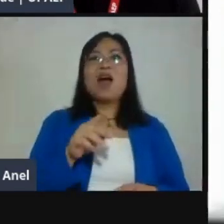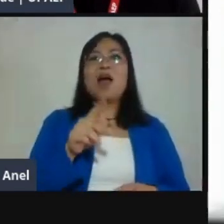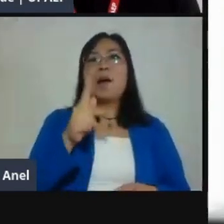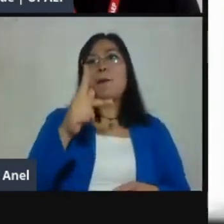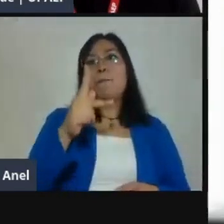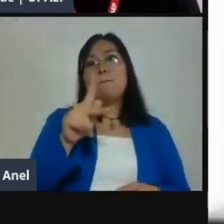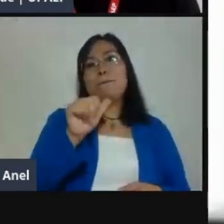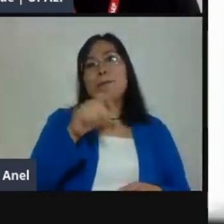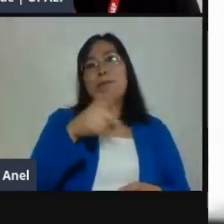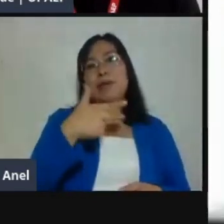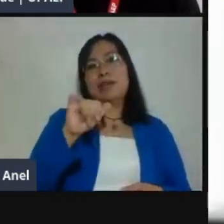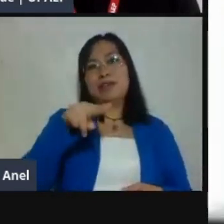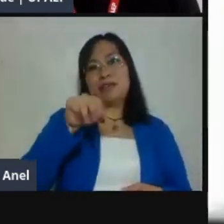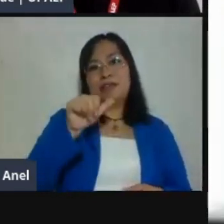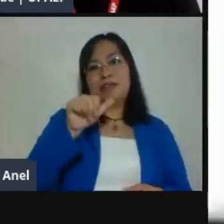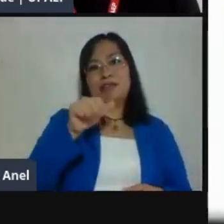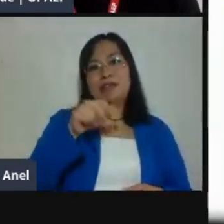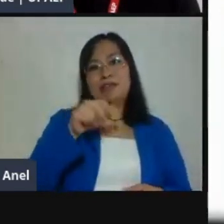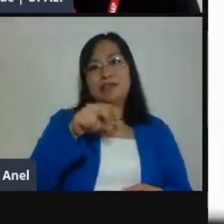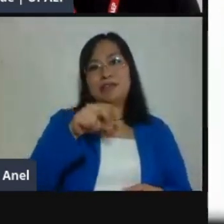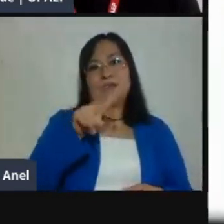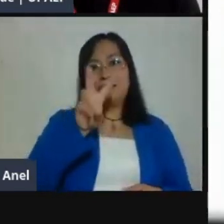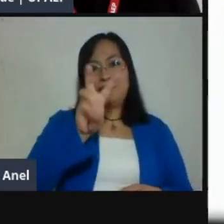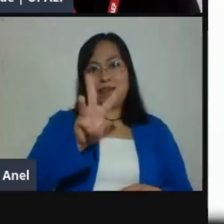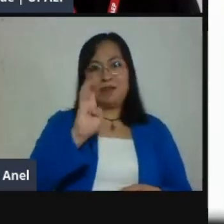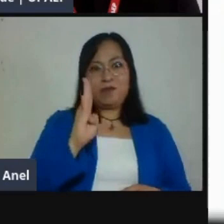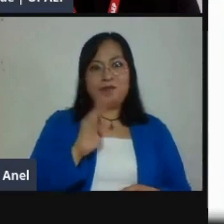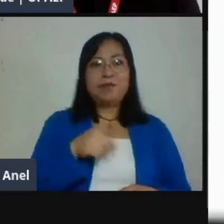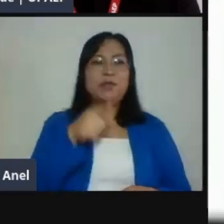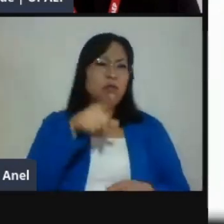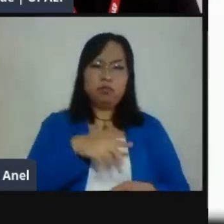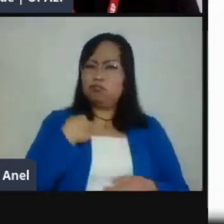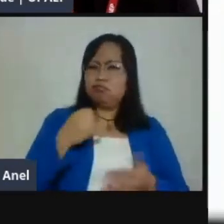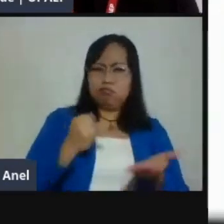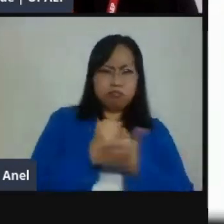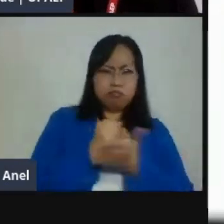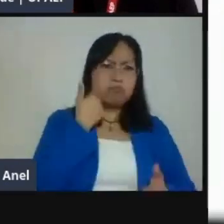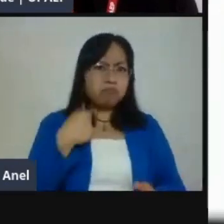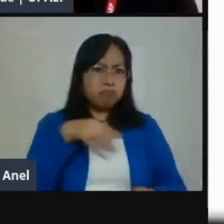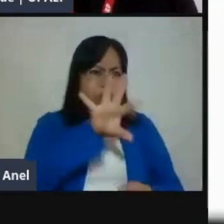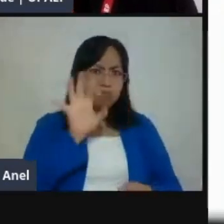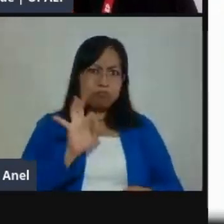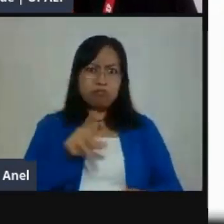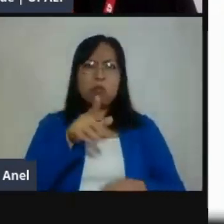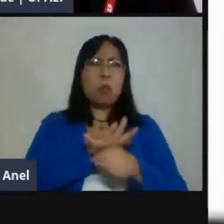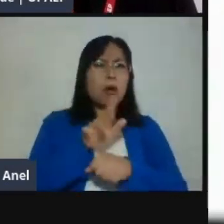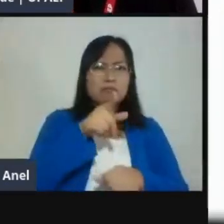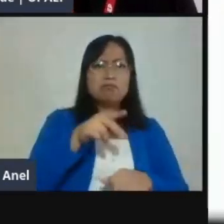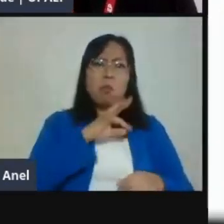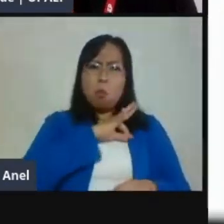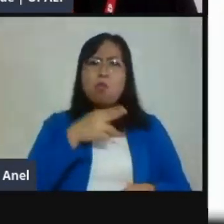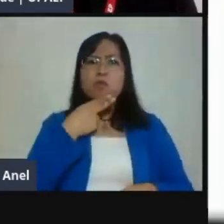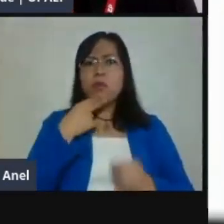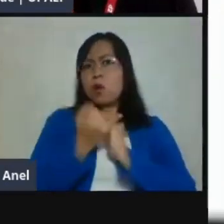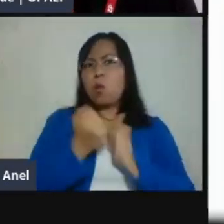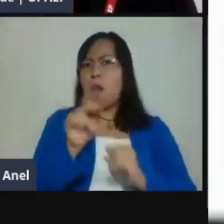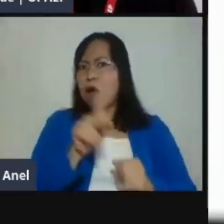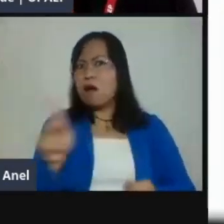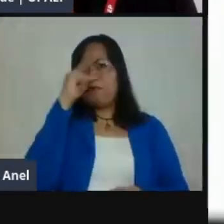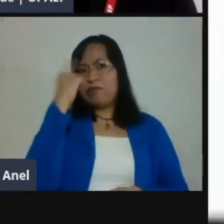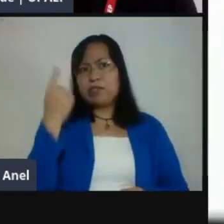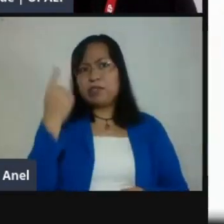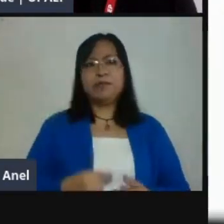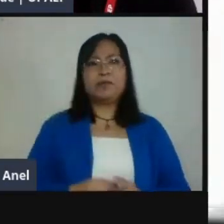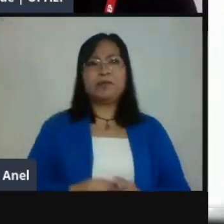te sirva para tu escuela. Esta es la página principal. Entonces, aquí arriba tú puedes poner